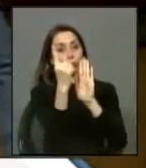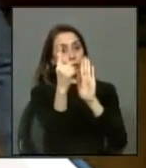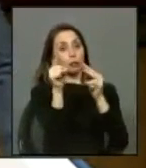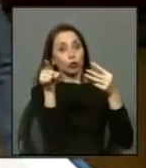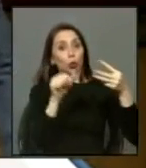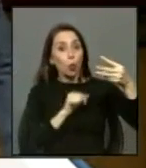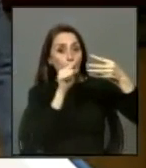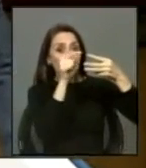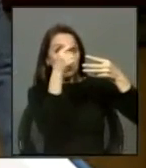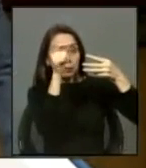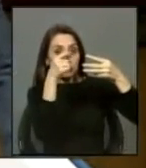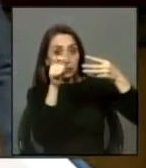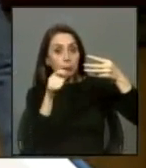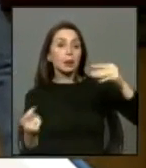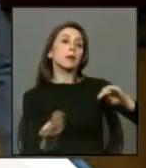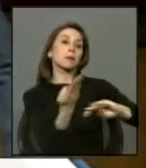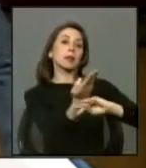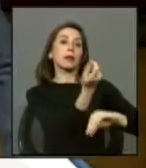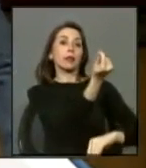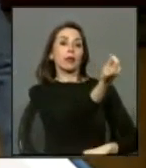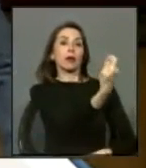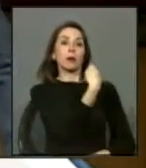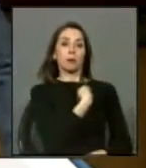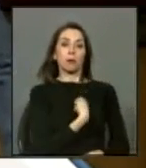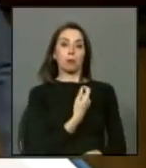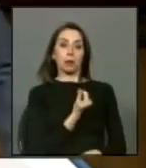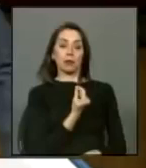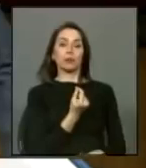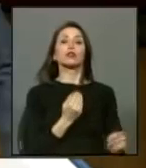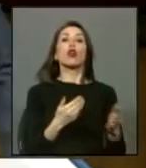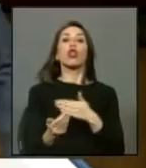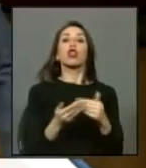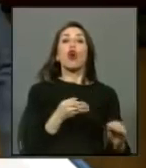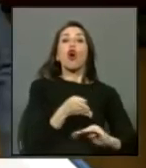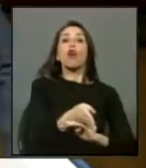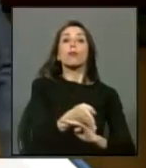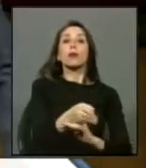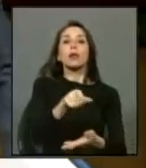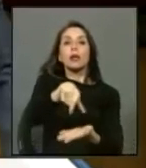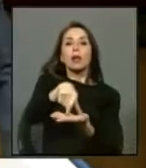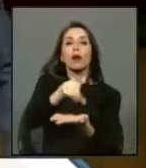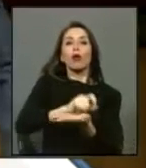soliciten el beneficio en el Instituto de Previsión Social